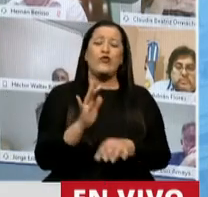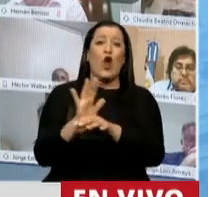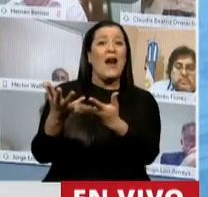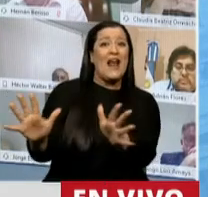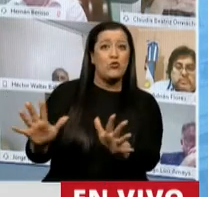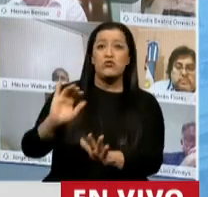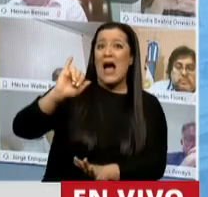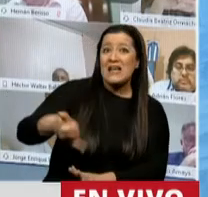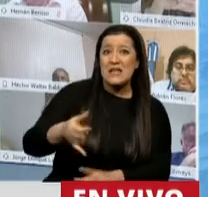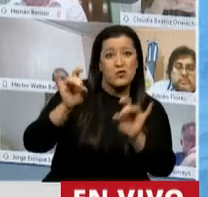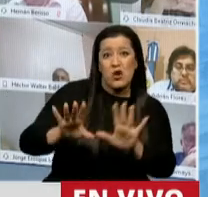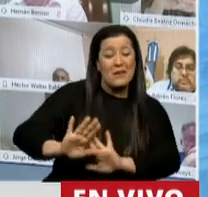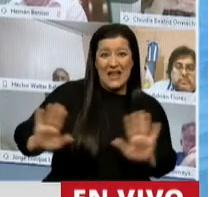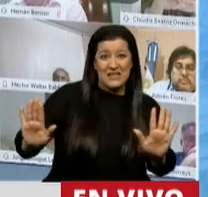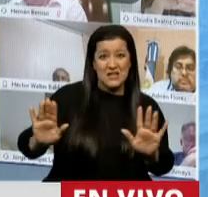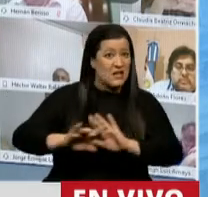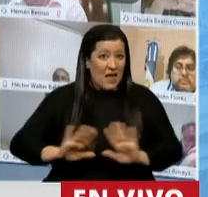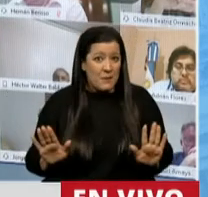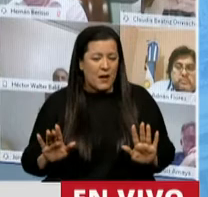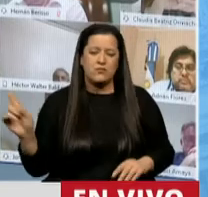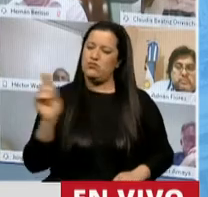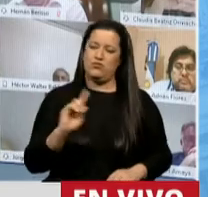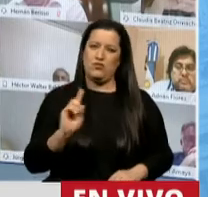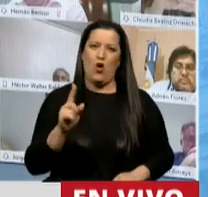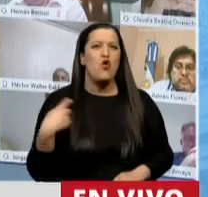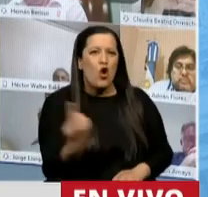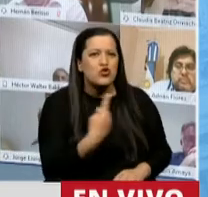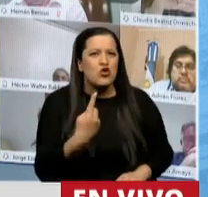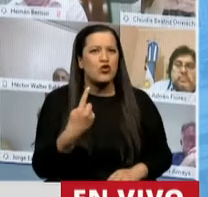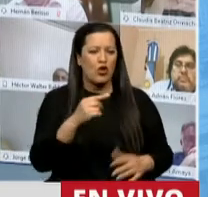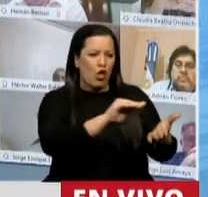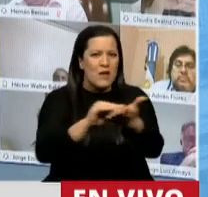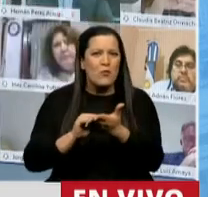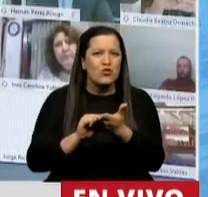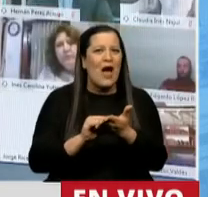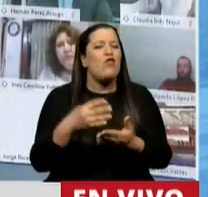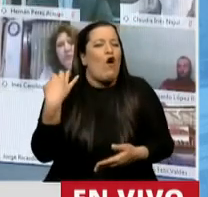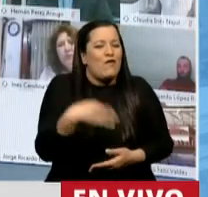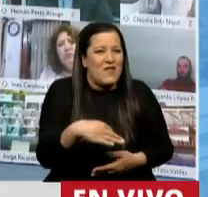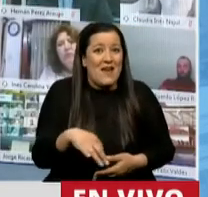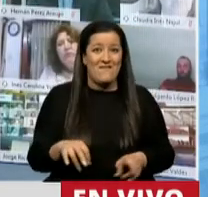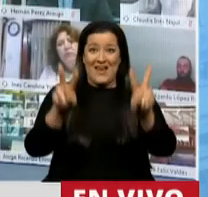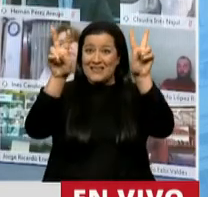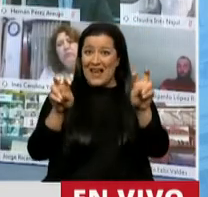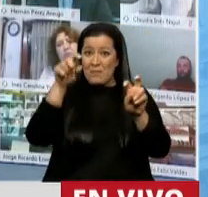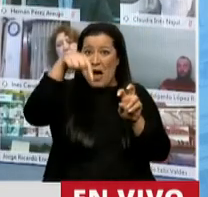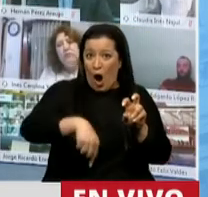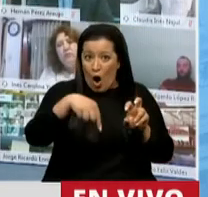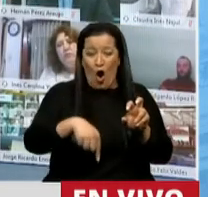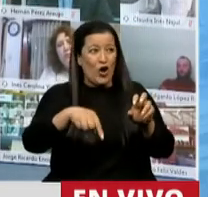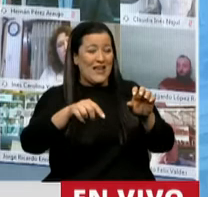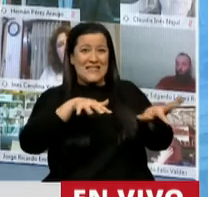renuncia. Nosotros tenemos que hacer que esta cuestión, este hecho del día de hoy,